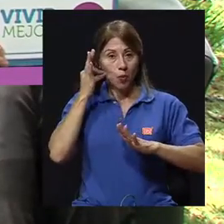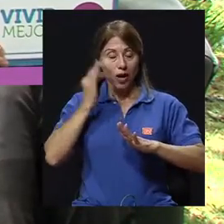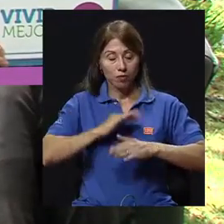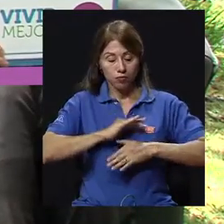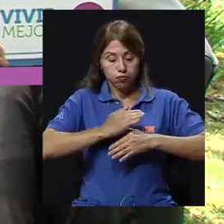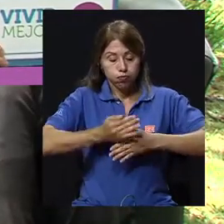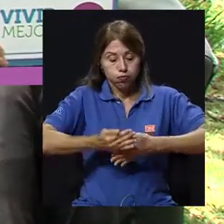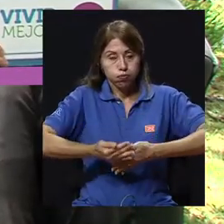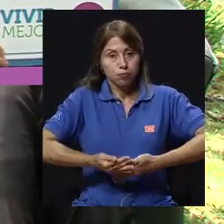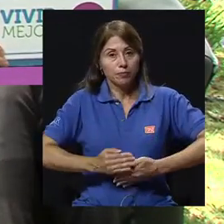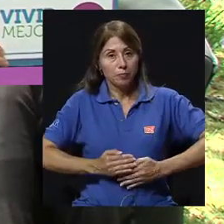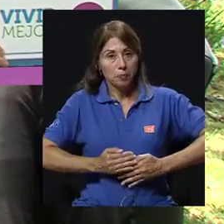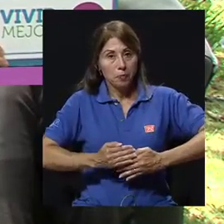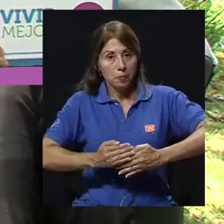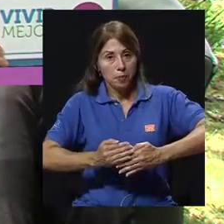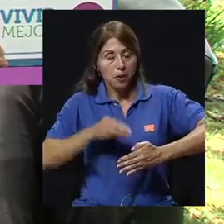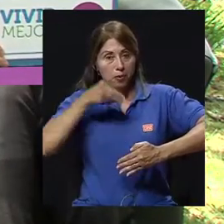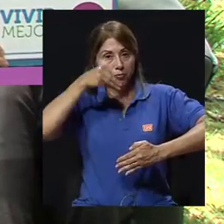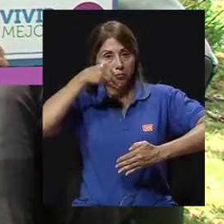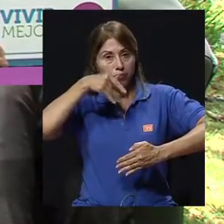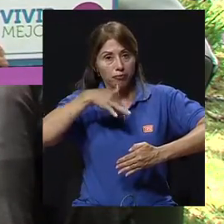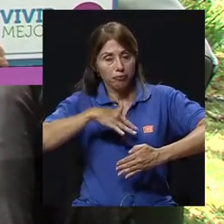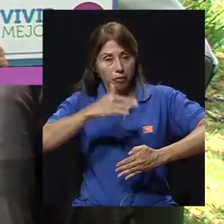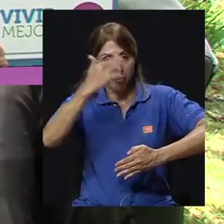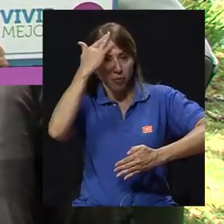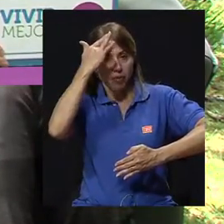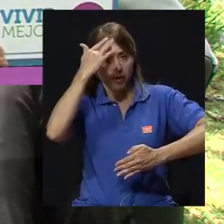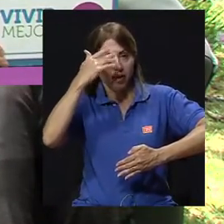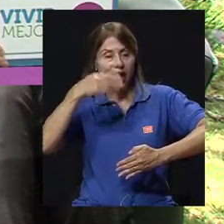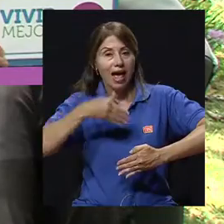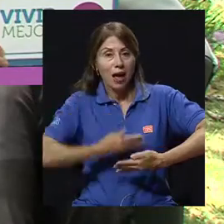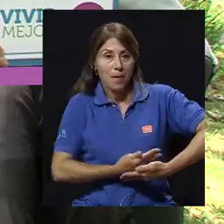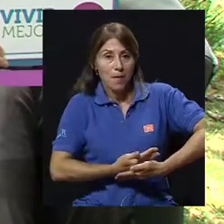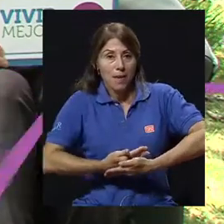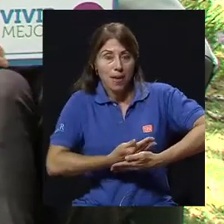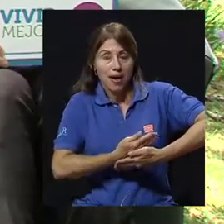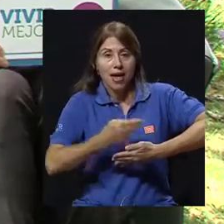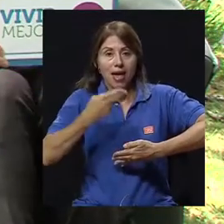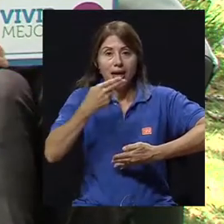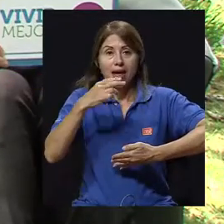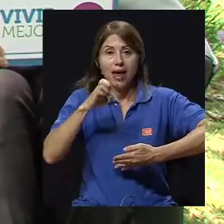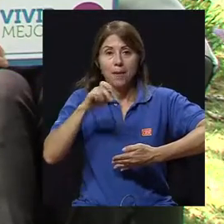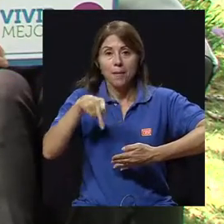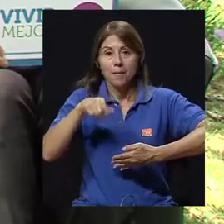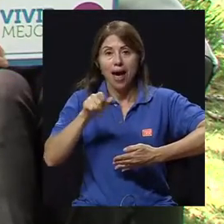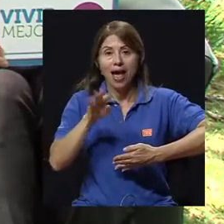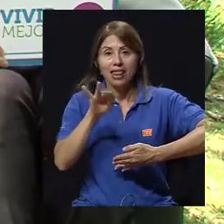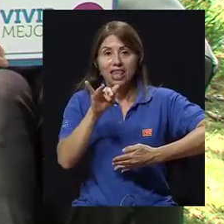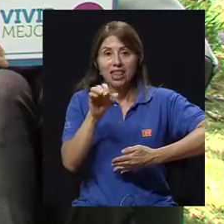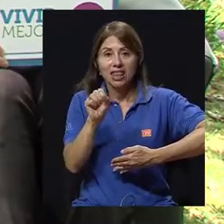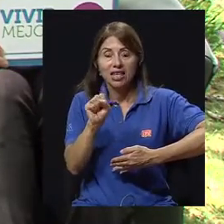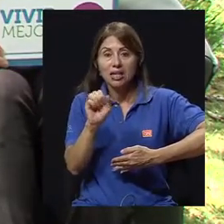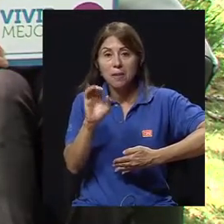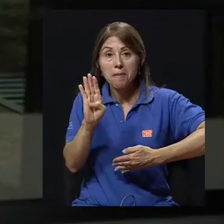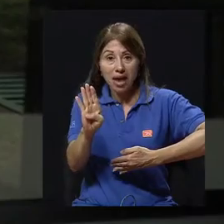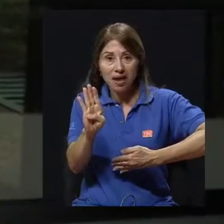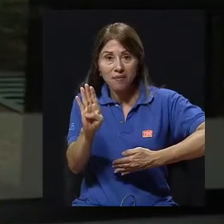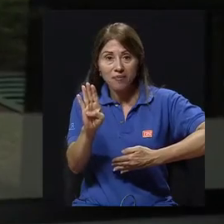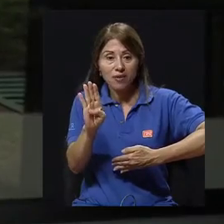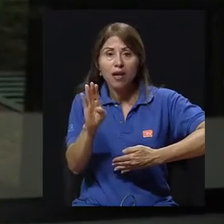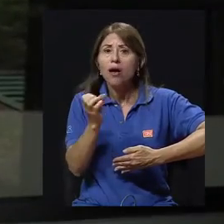es positiva por hepatitis B, muchos de ellos, y me acuerdo ya afortunadamente eso ha venido desapareciendo,